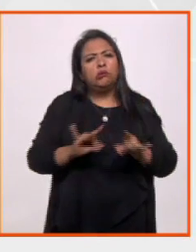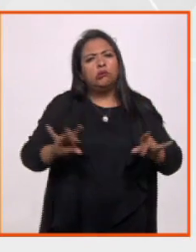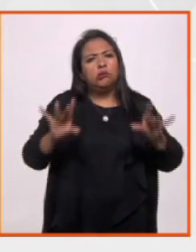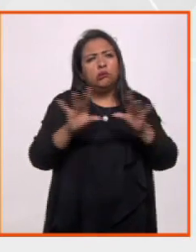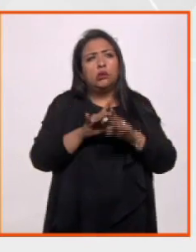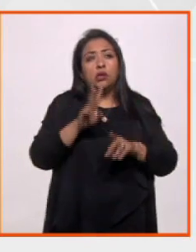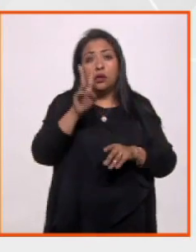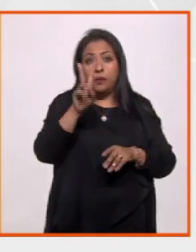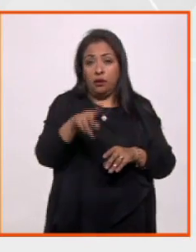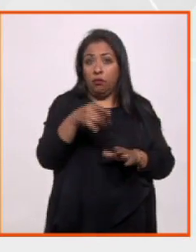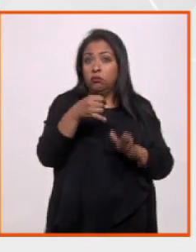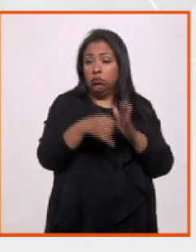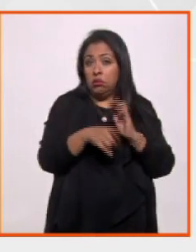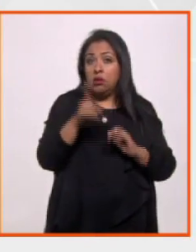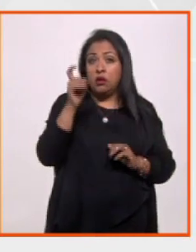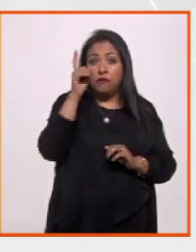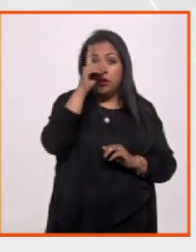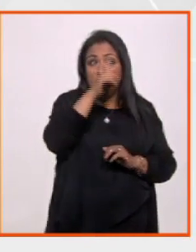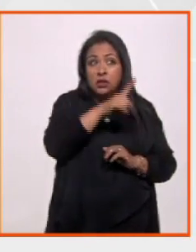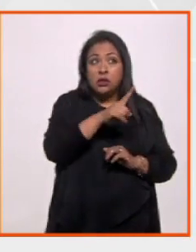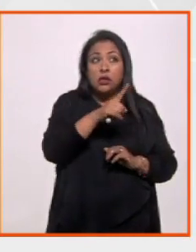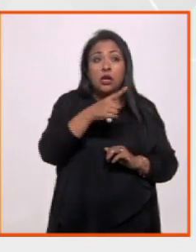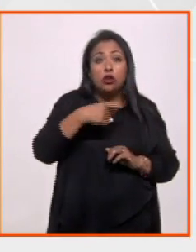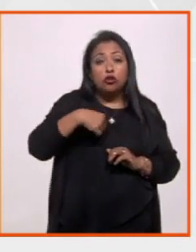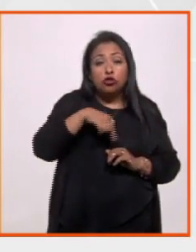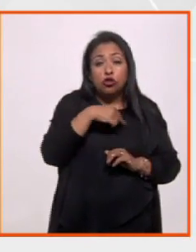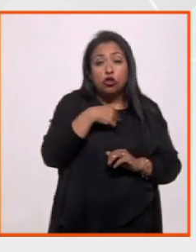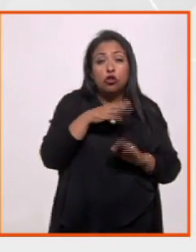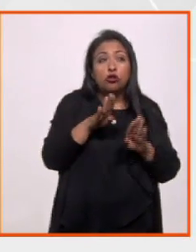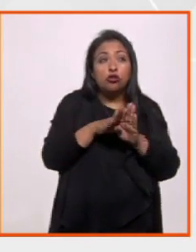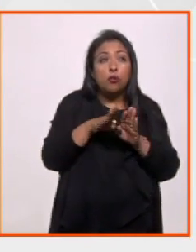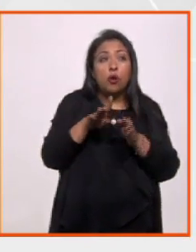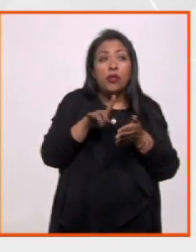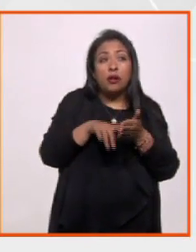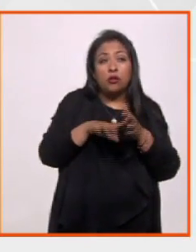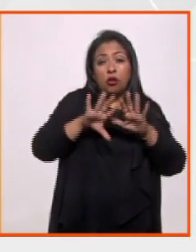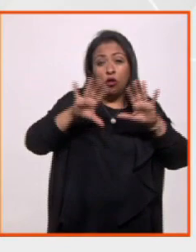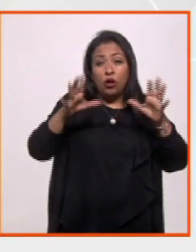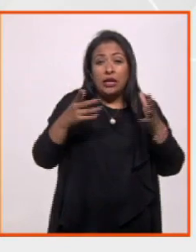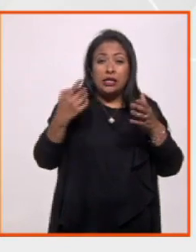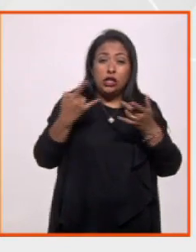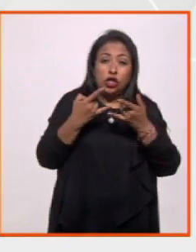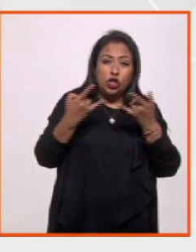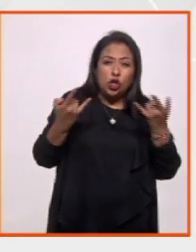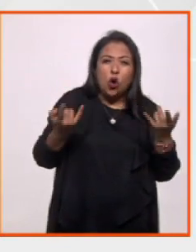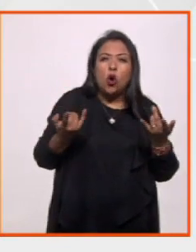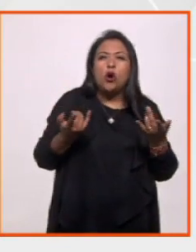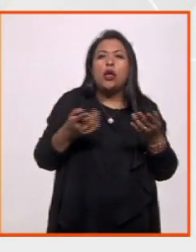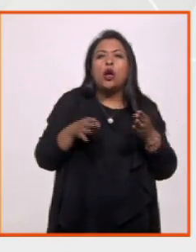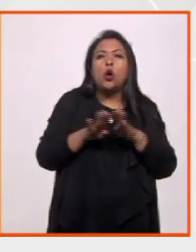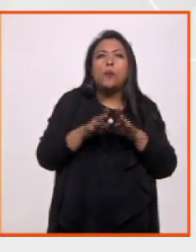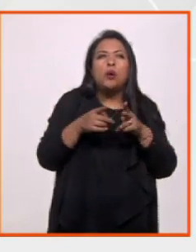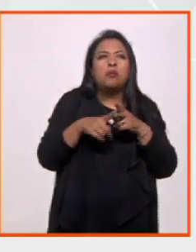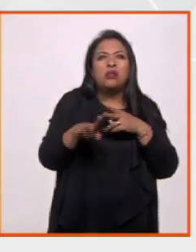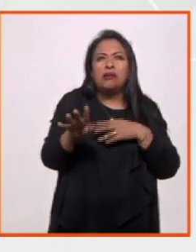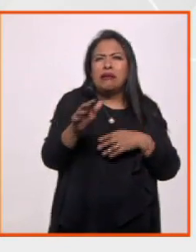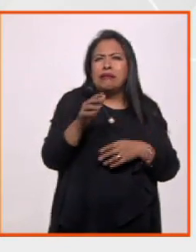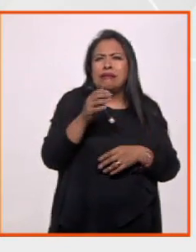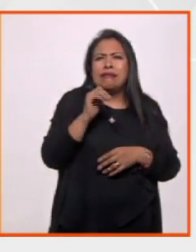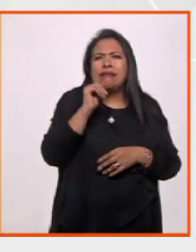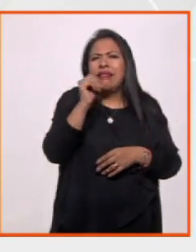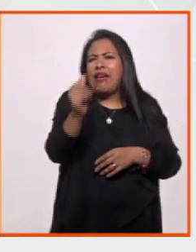que realmente es muy complejo. Nuestra presencia en la historia, digamos, es nada.